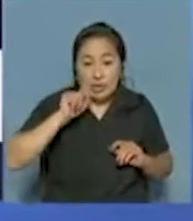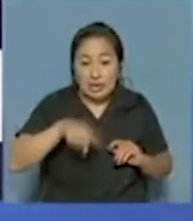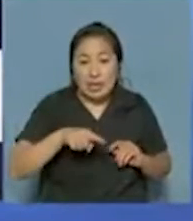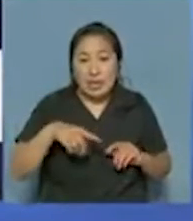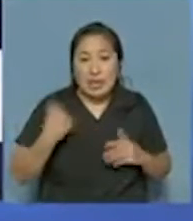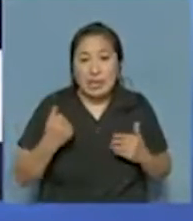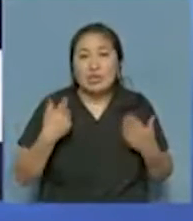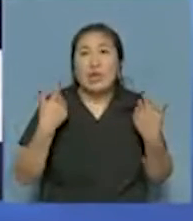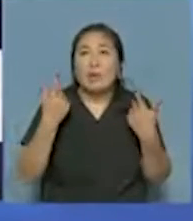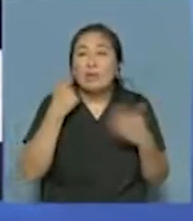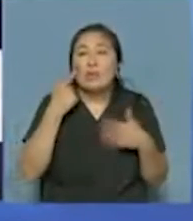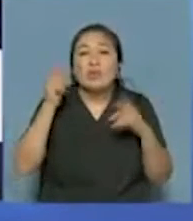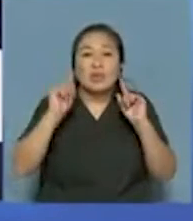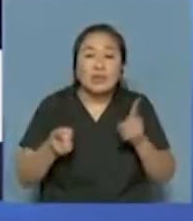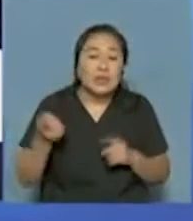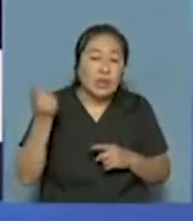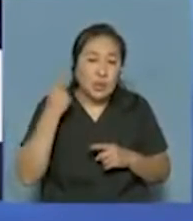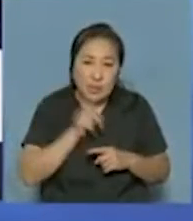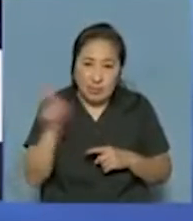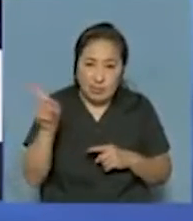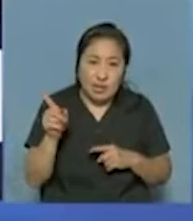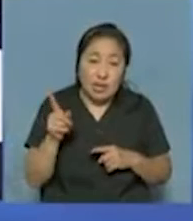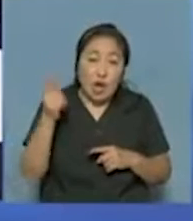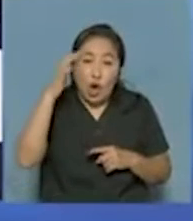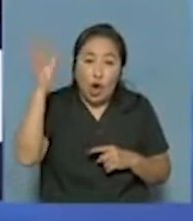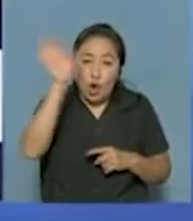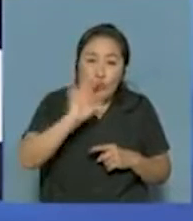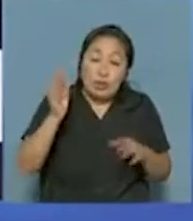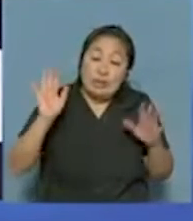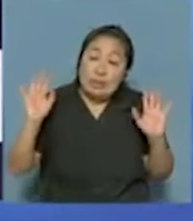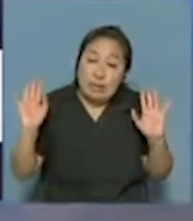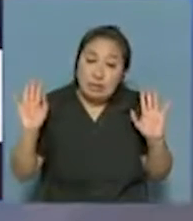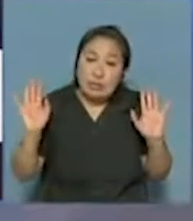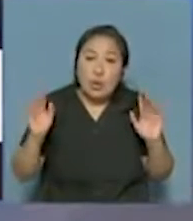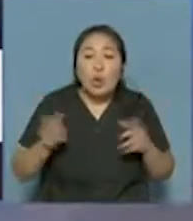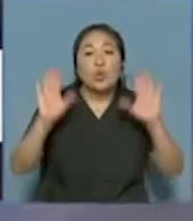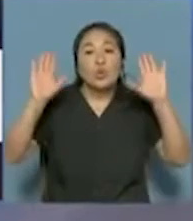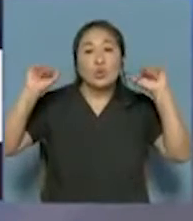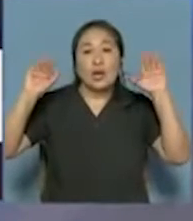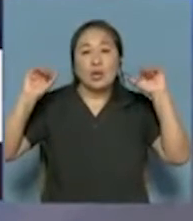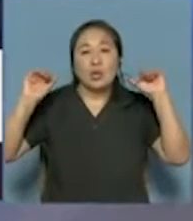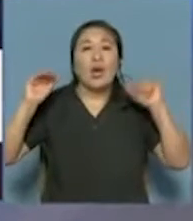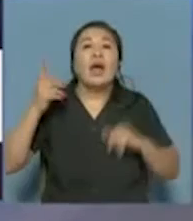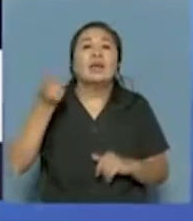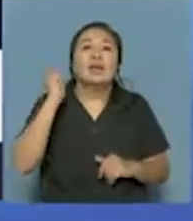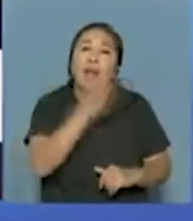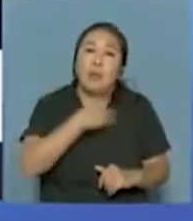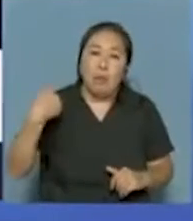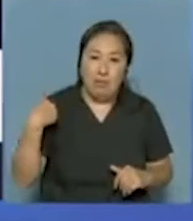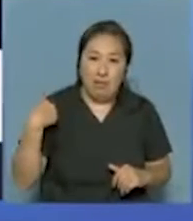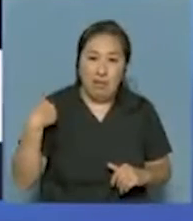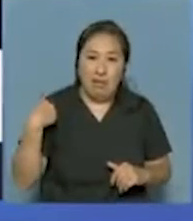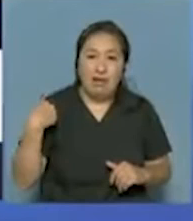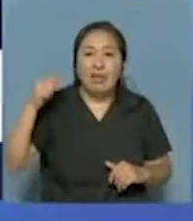todo lo que nos toca vivir, también te escuchaba vos. Y creo que, y quiero llevarle un saludo enorme para todas las madres